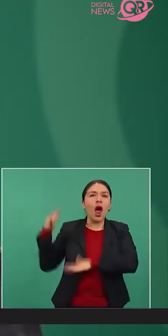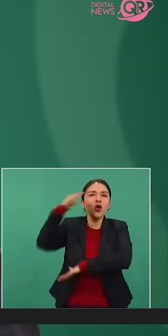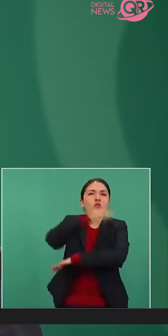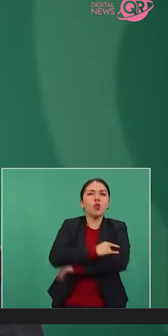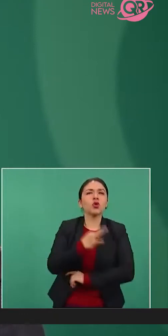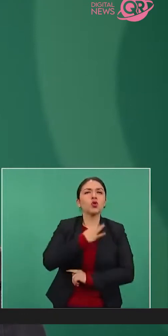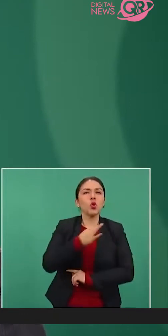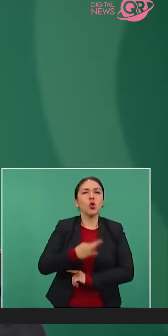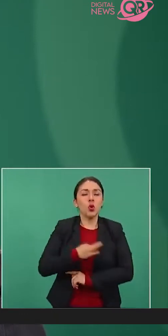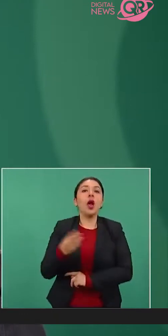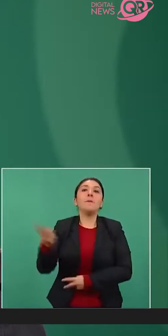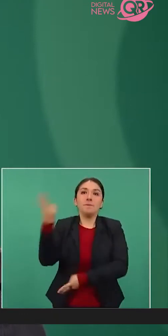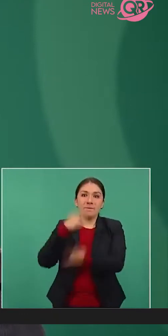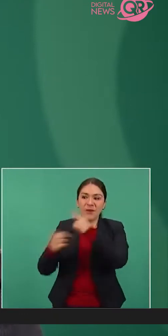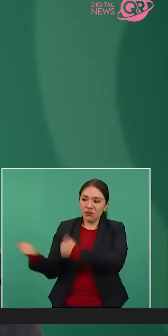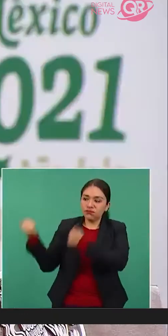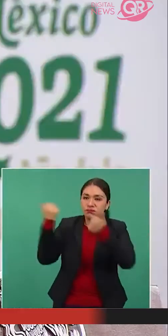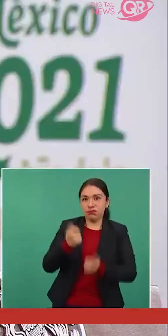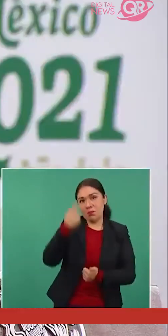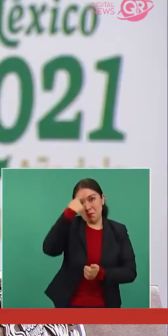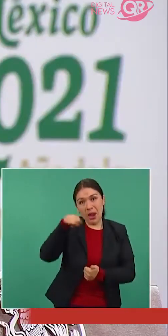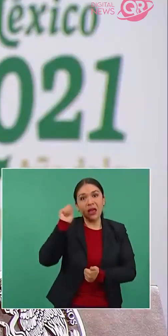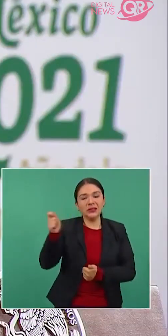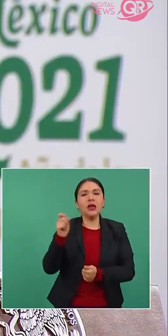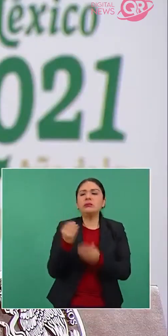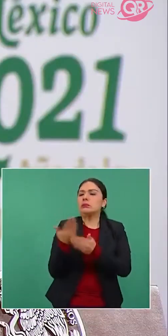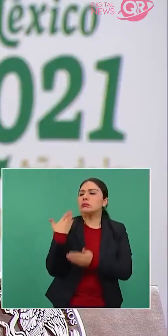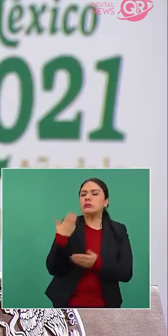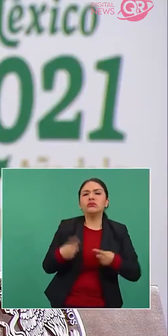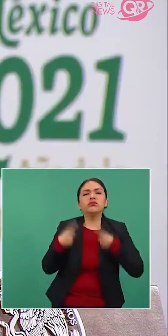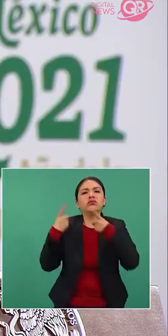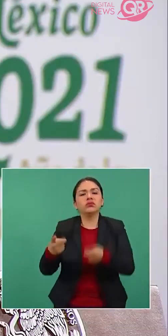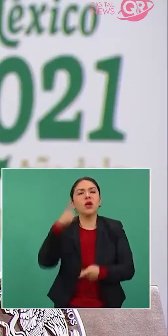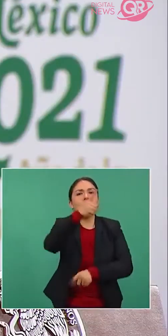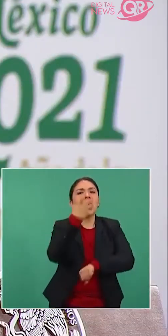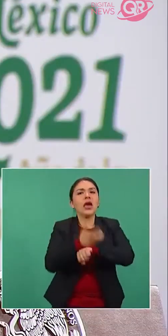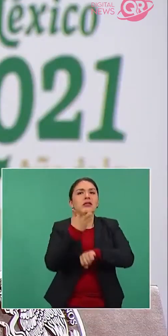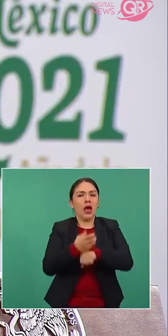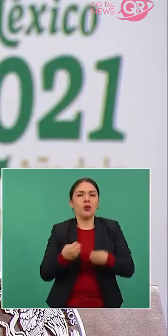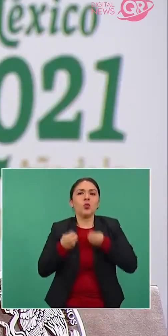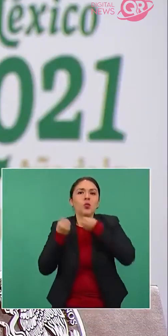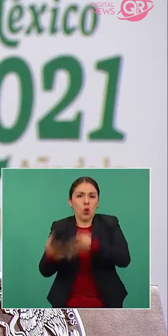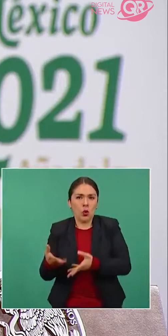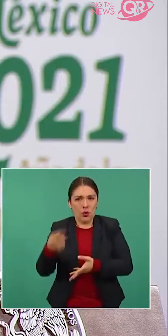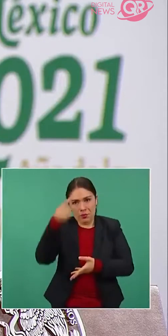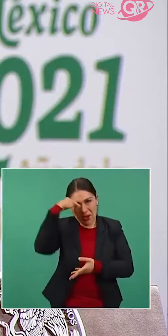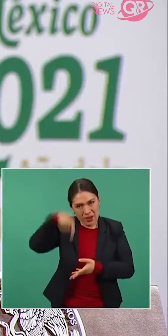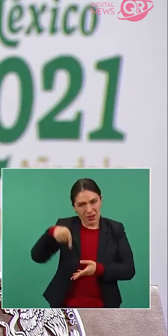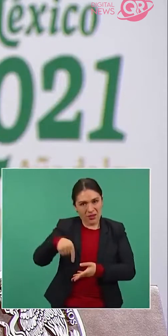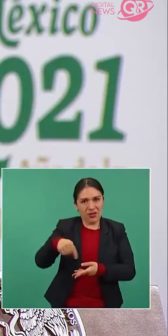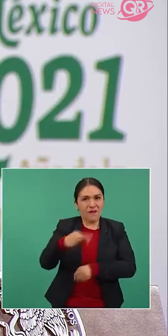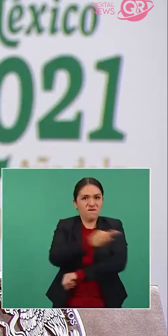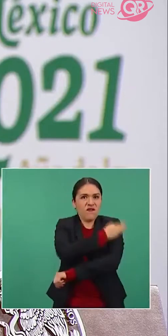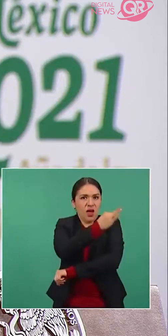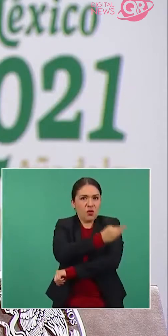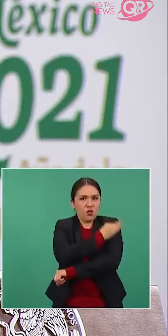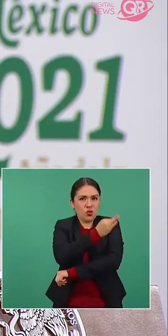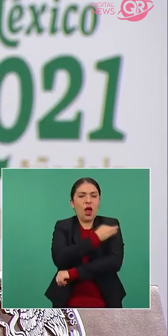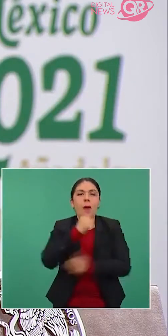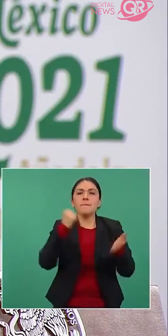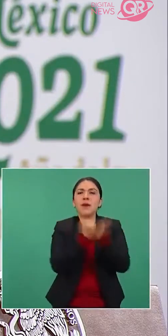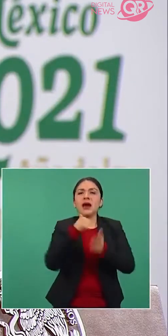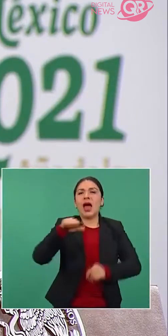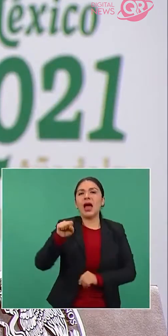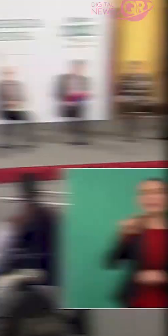-Gatell dijo que al exigir certificado de vacunación anti-COVID a los trabajadores para reincorporarse a sus actividades es una falta y no es legal, por lo que